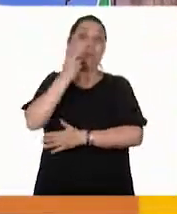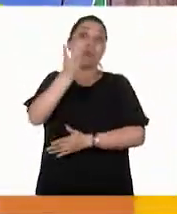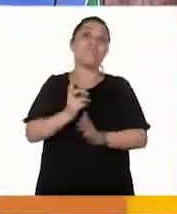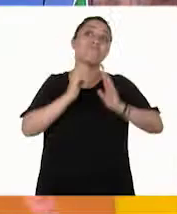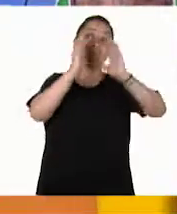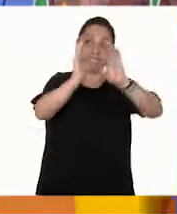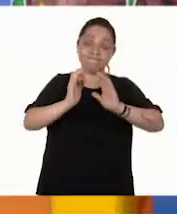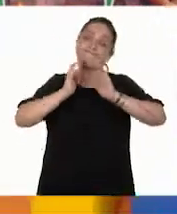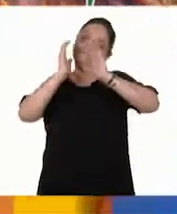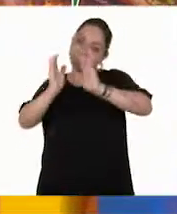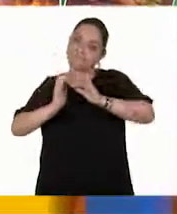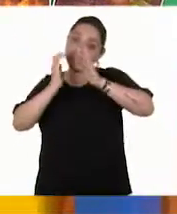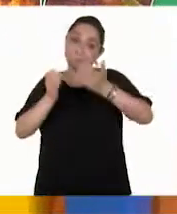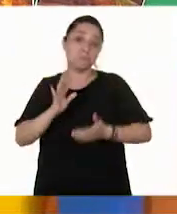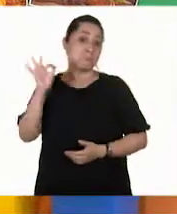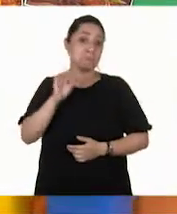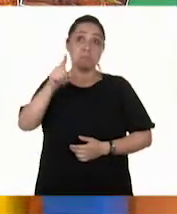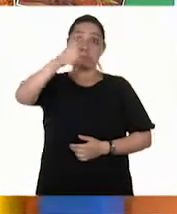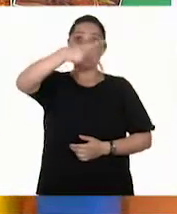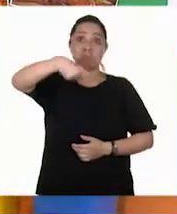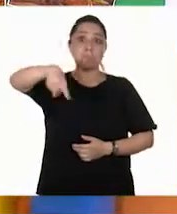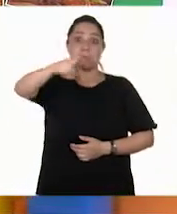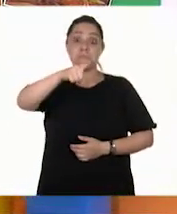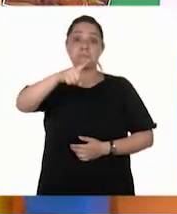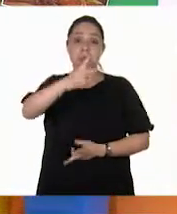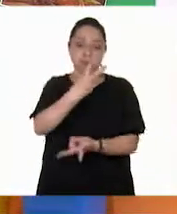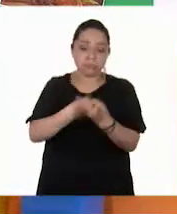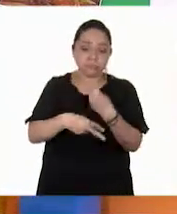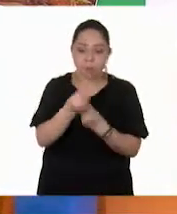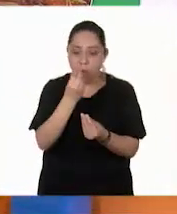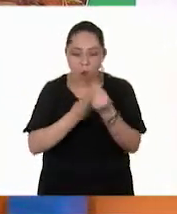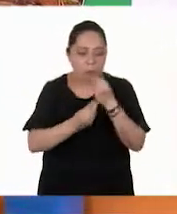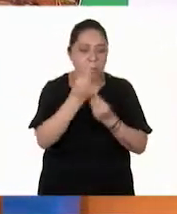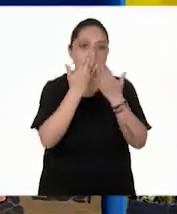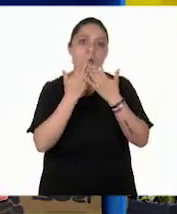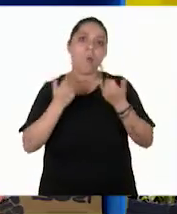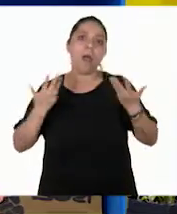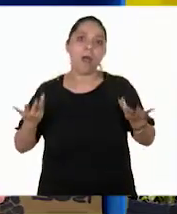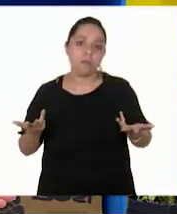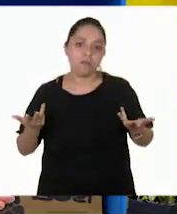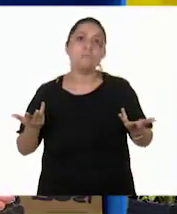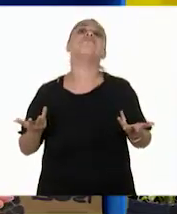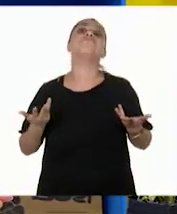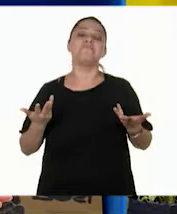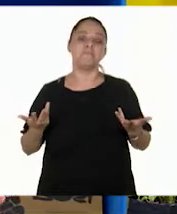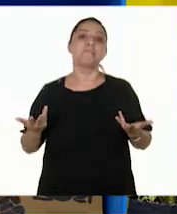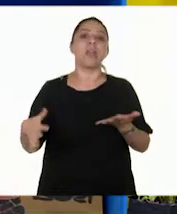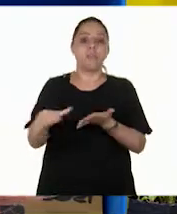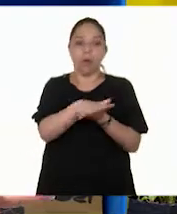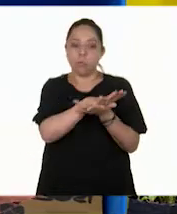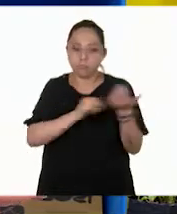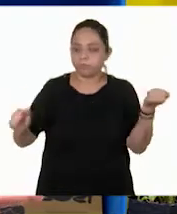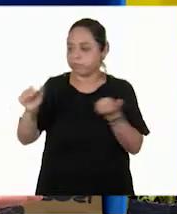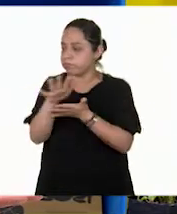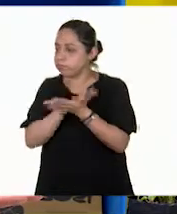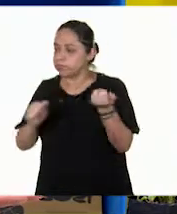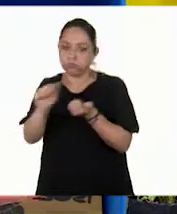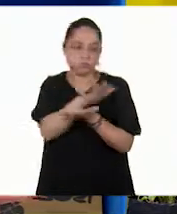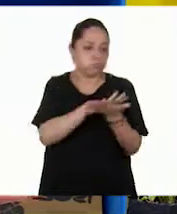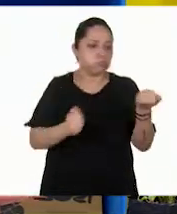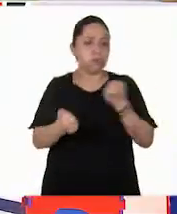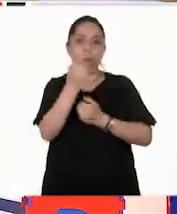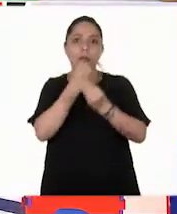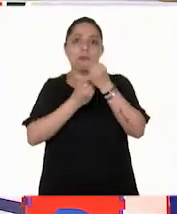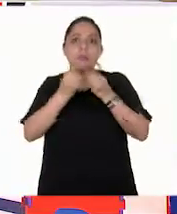que cuidarlas, porque imagínense, no tendríamos nada que comer. Claro. Y se nos acabarían todos los alimentos y después, ¿qué haríamos?